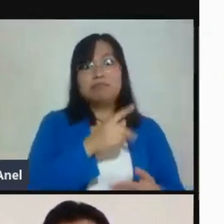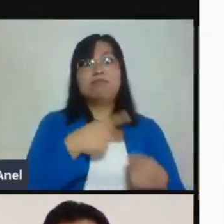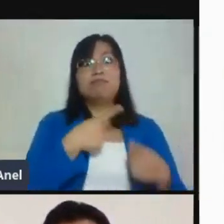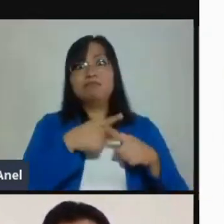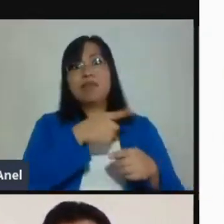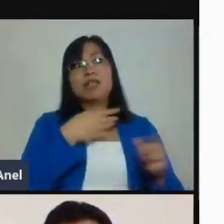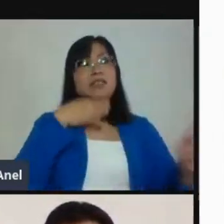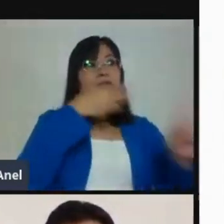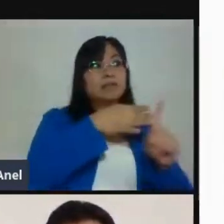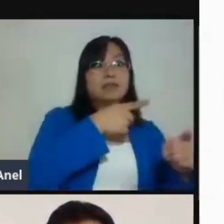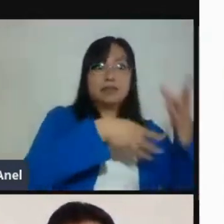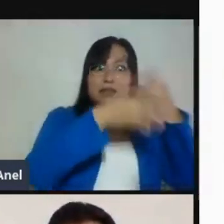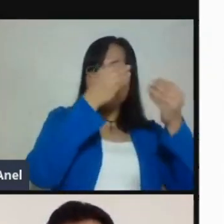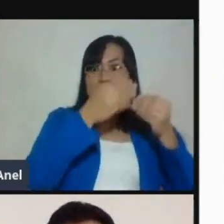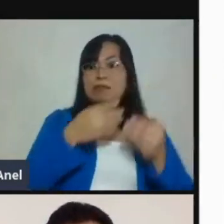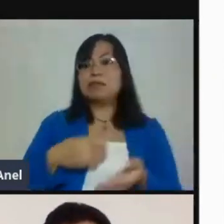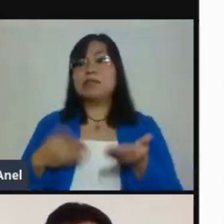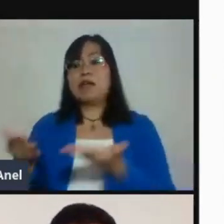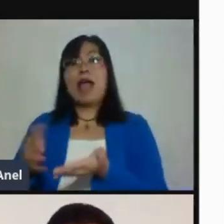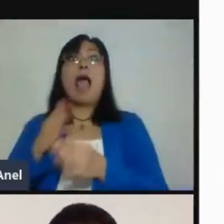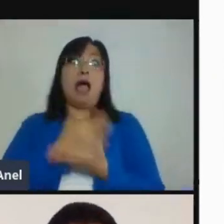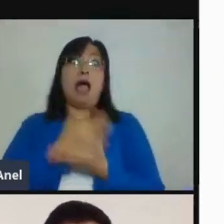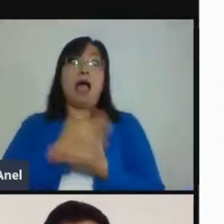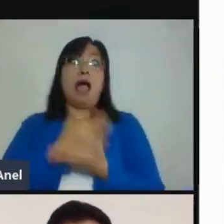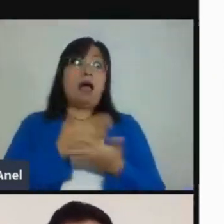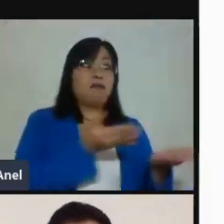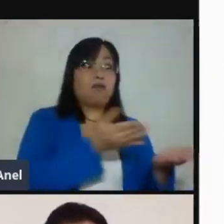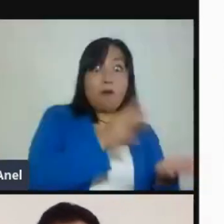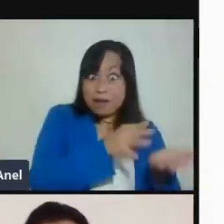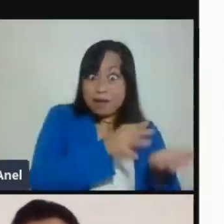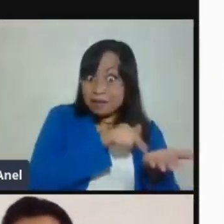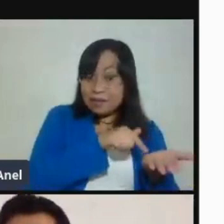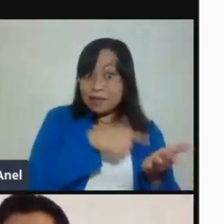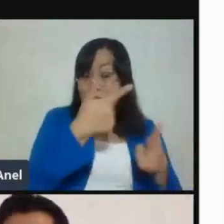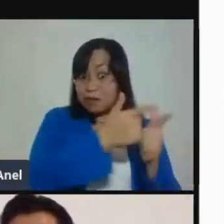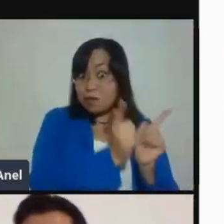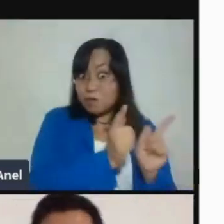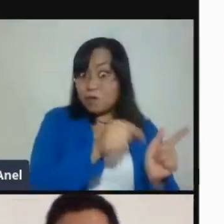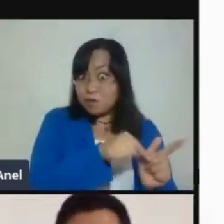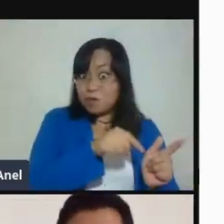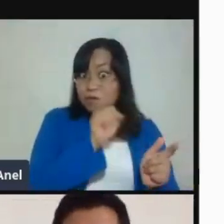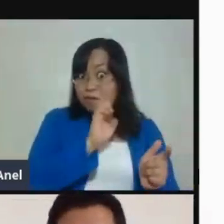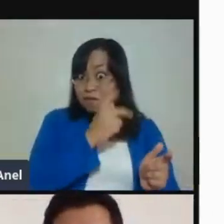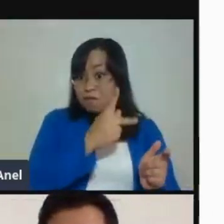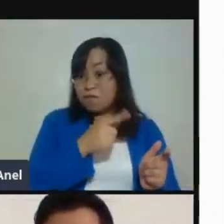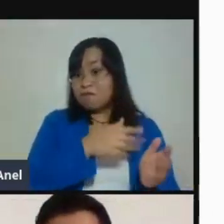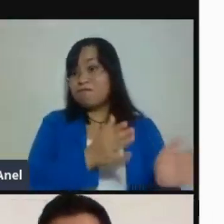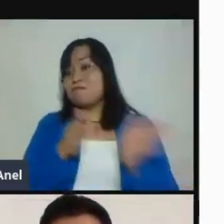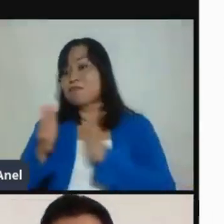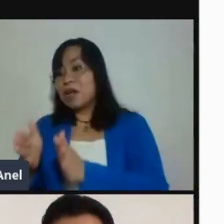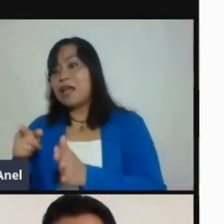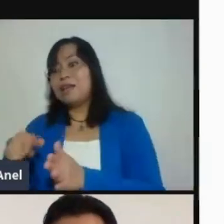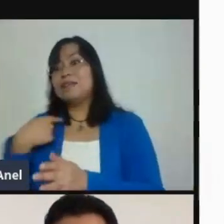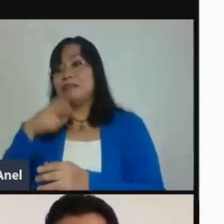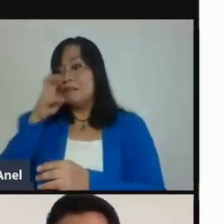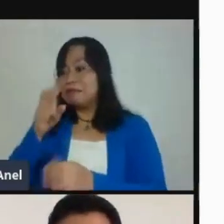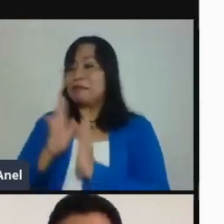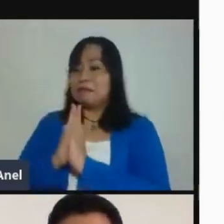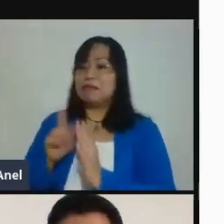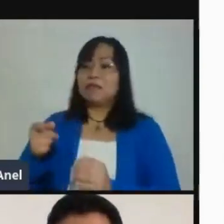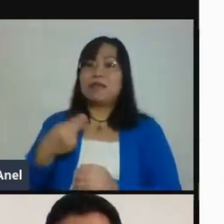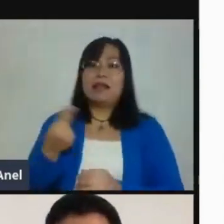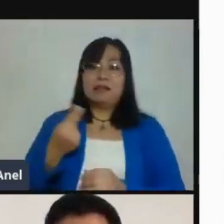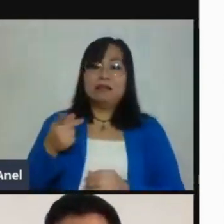siempre debemos de tener, tipo camaleón, un ojo puesto al contexto familiar. Entonces, primero que nada, yo les recomiendo ser